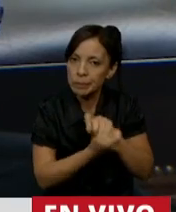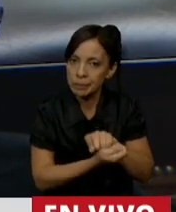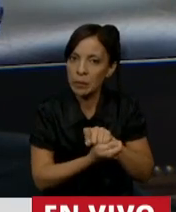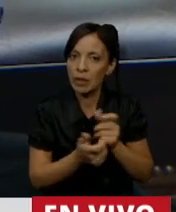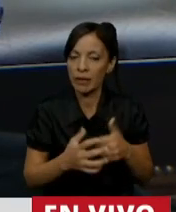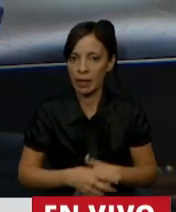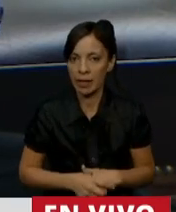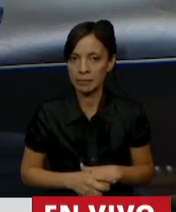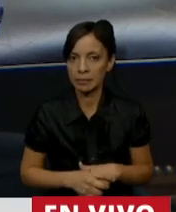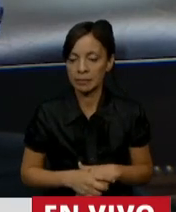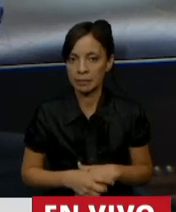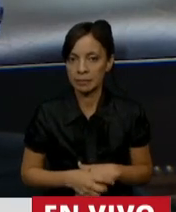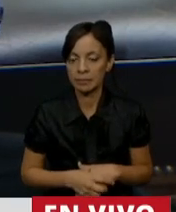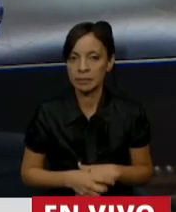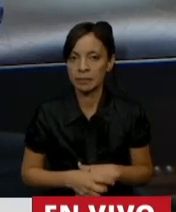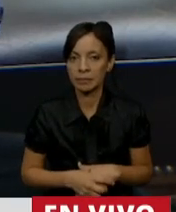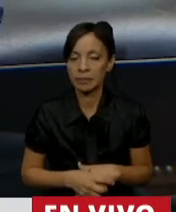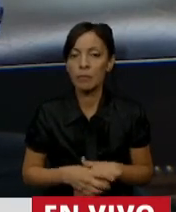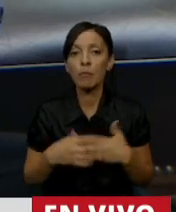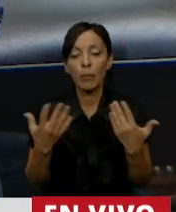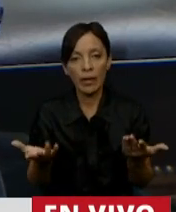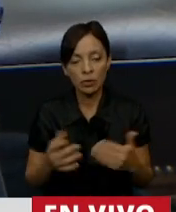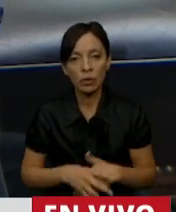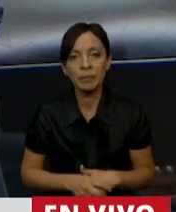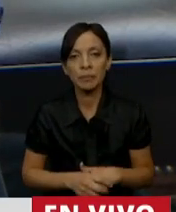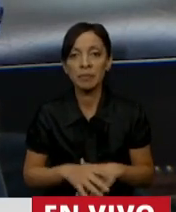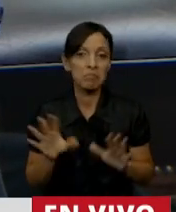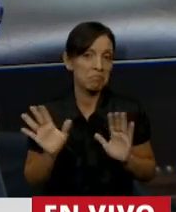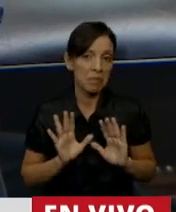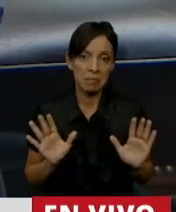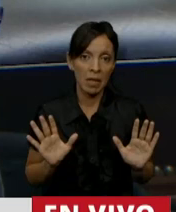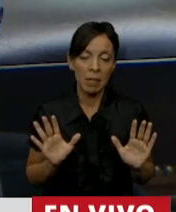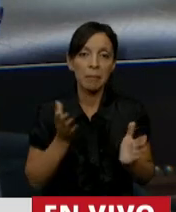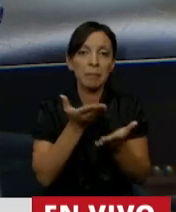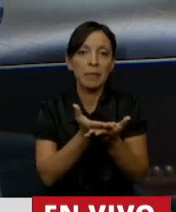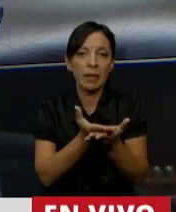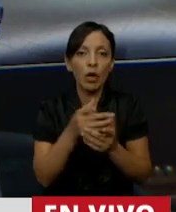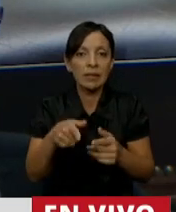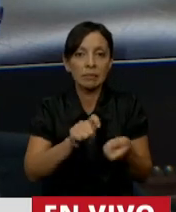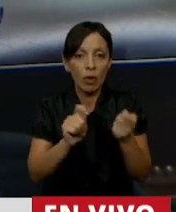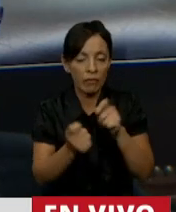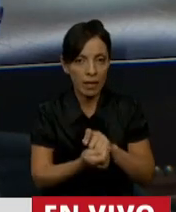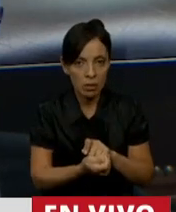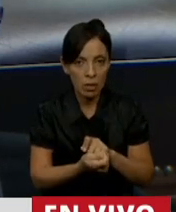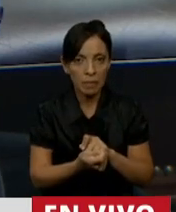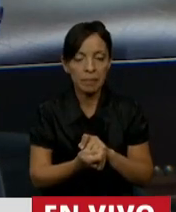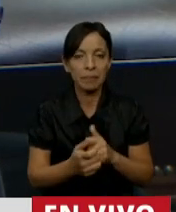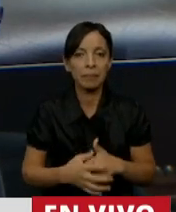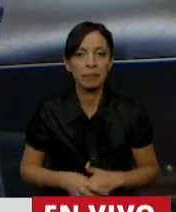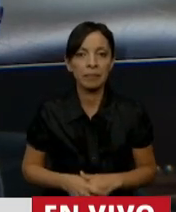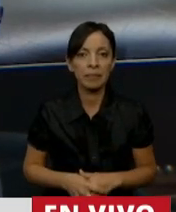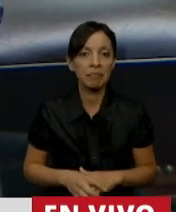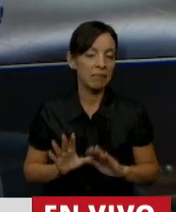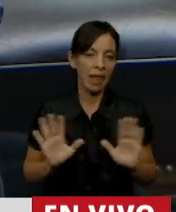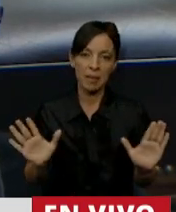no quieren que sea ley. Por lo tanto, simplemente solicito esta modificación y